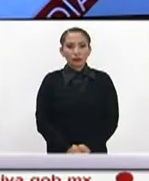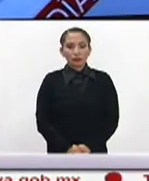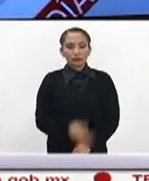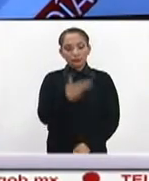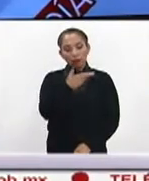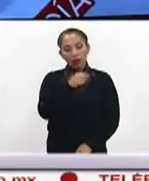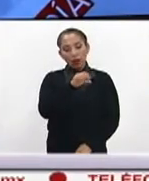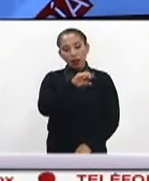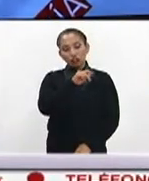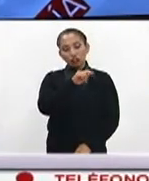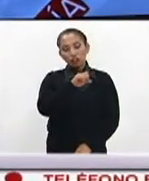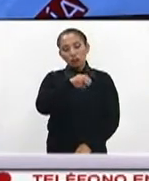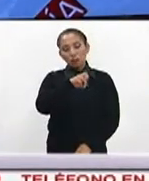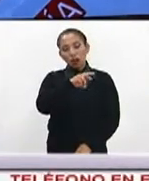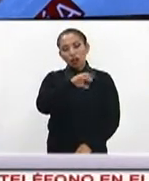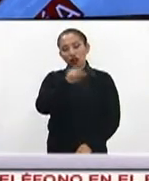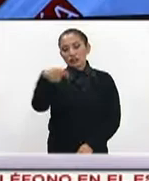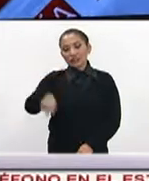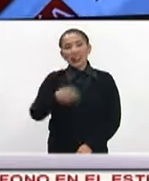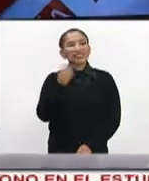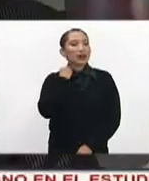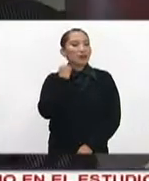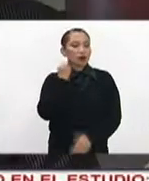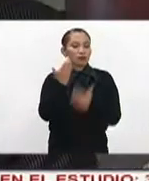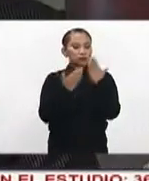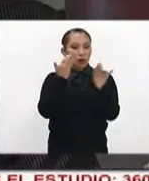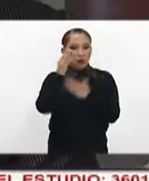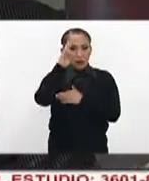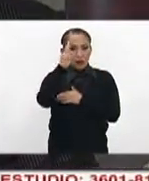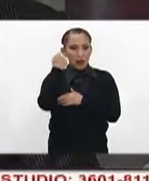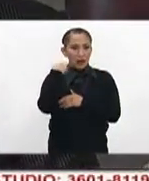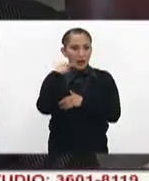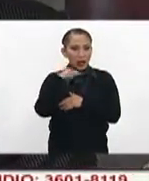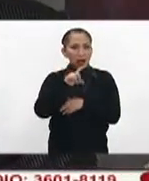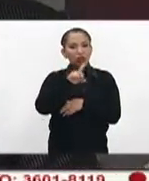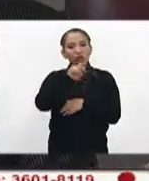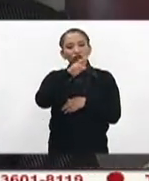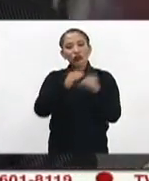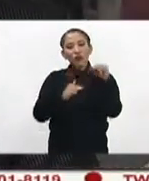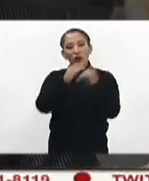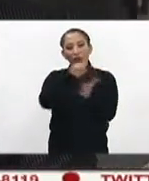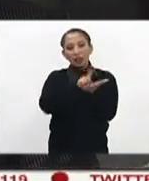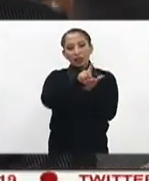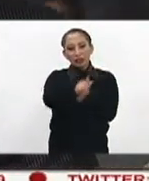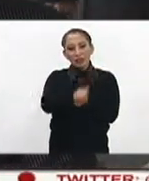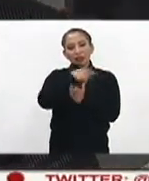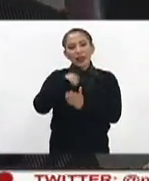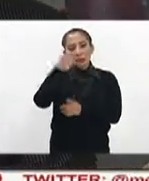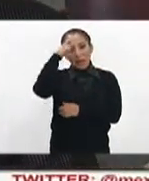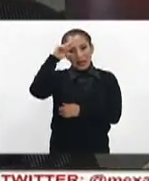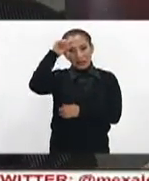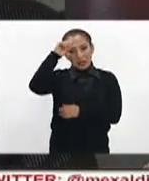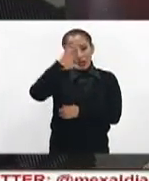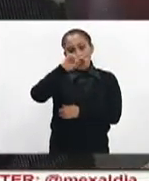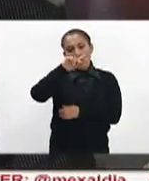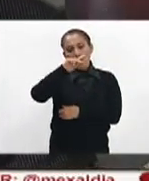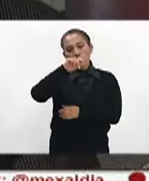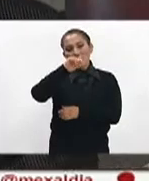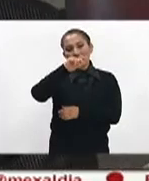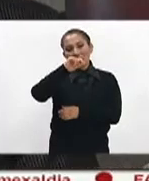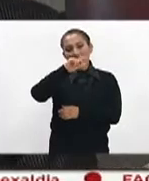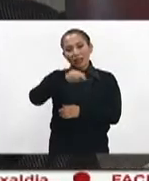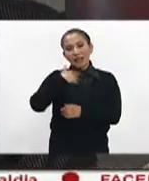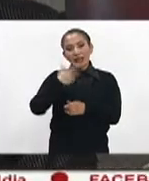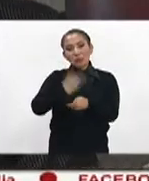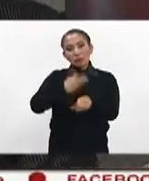Héctor Marcos Díaz Santana es abogado por la Universidad de Guadalajara, doctor en Derecho por la Universidad Complutense de Madrid. Tiene estudios de